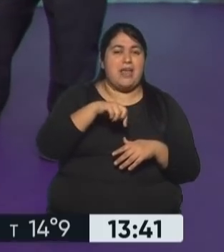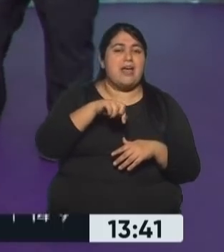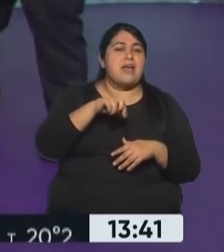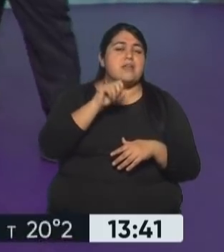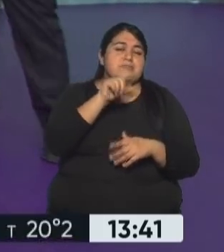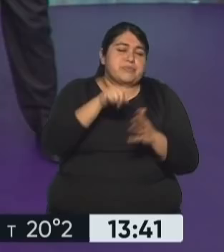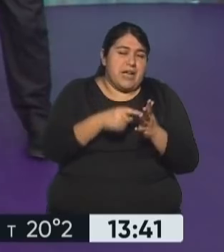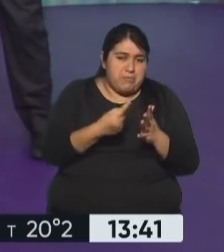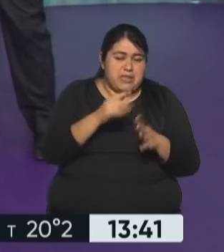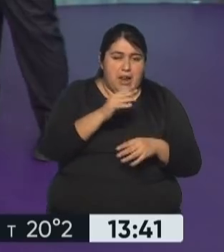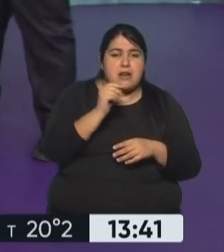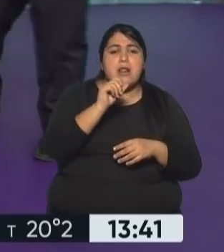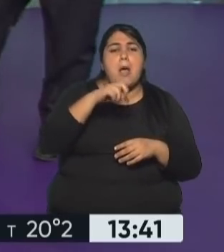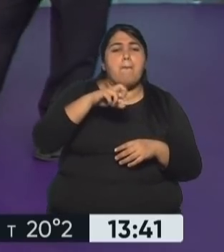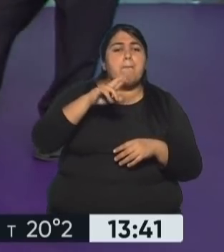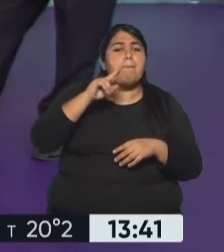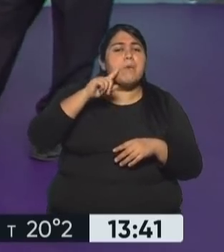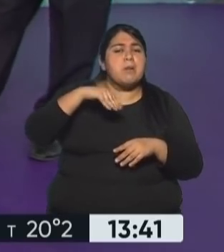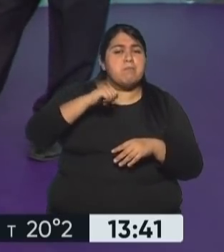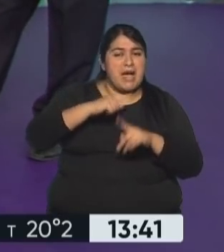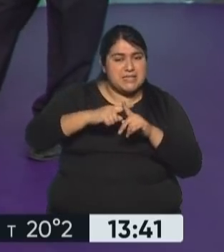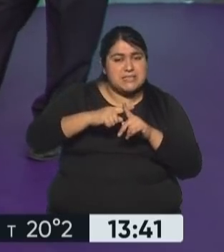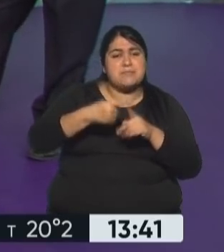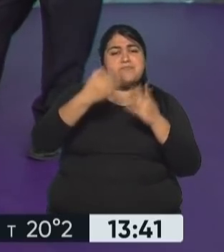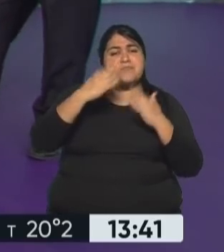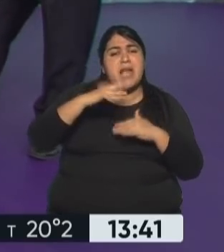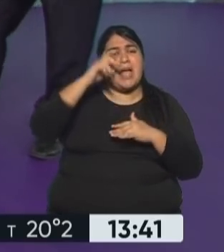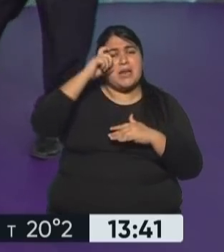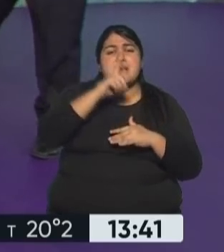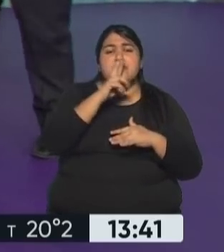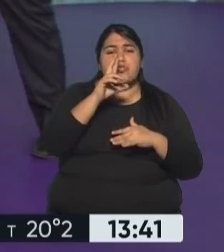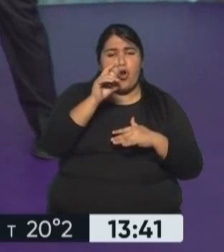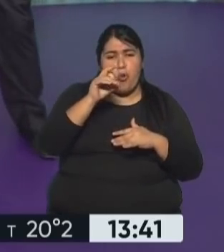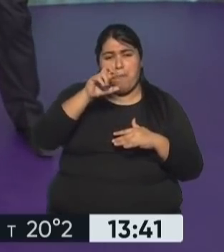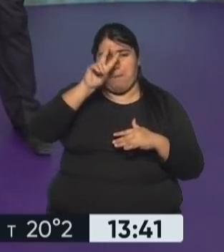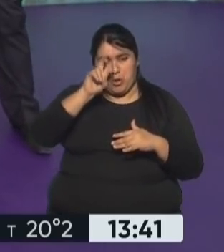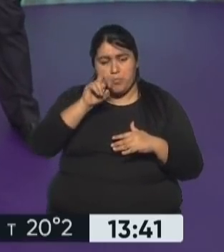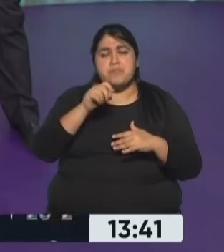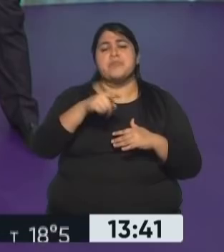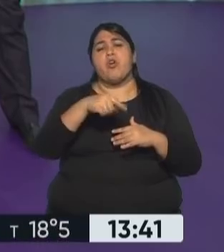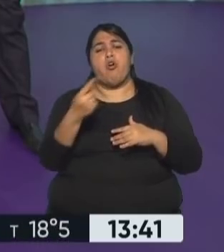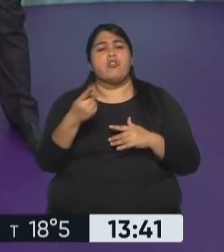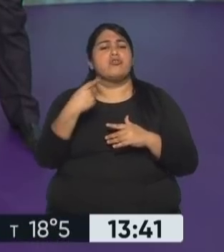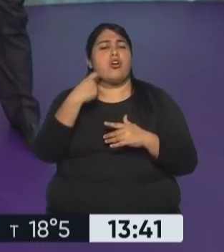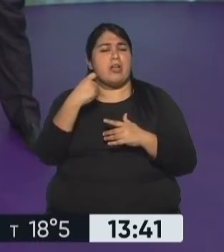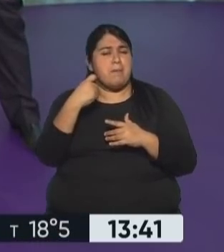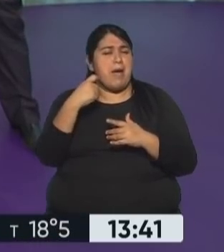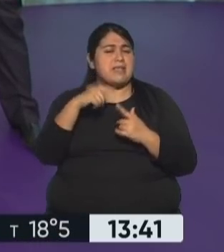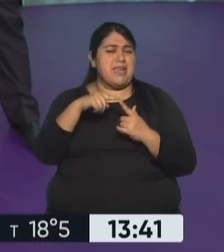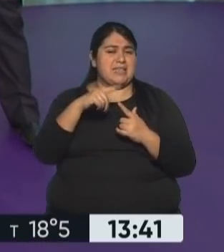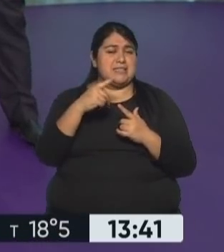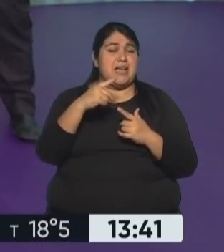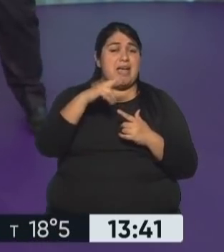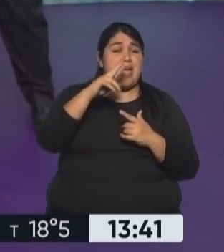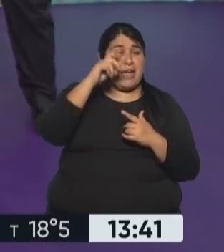son de capitales nacionales, Primax y Retro Perú. Pero después empiezan las empresas españolas como Refinería La Pampilla y Repsol,